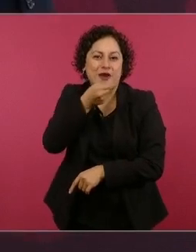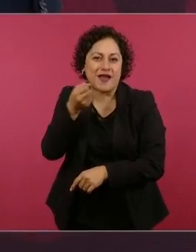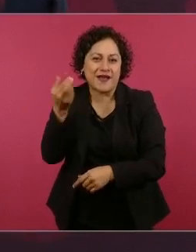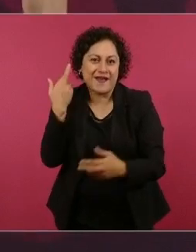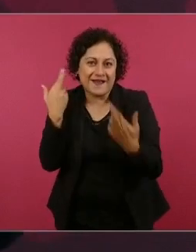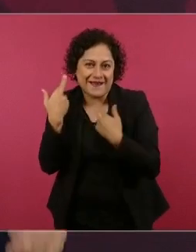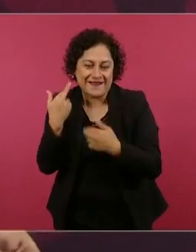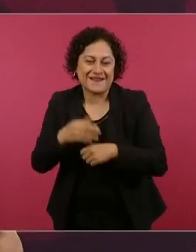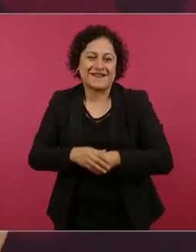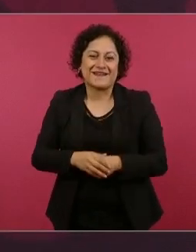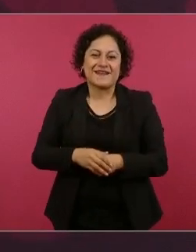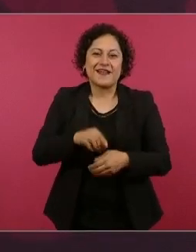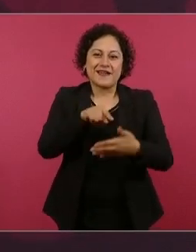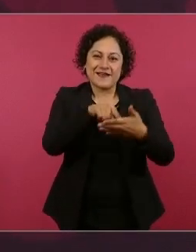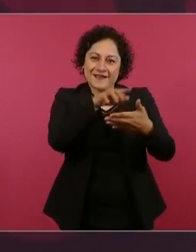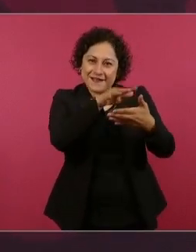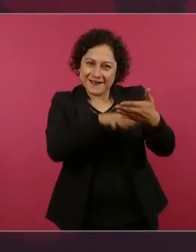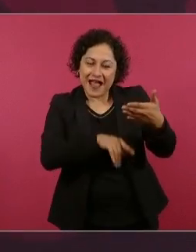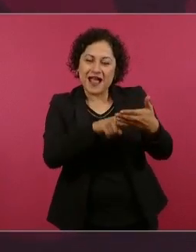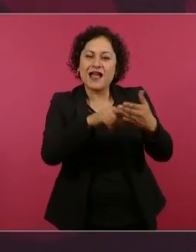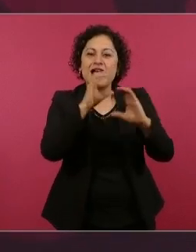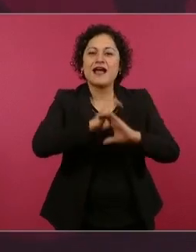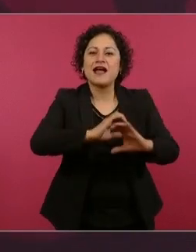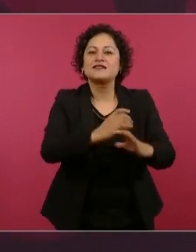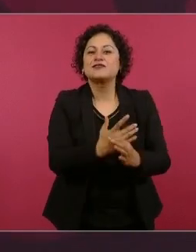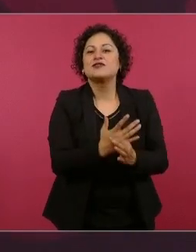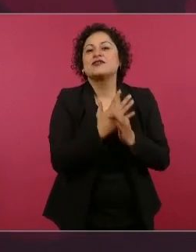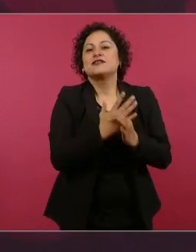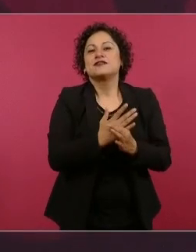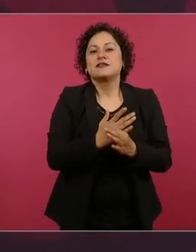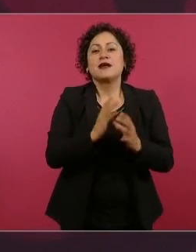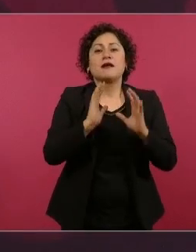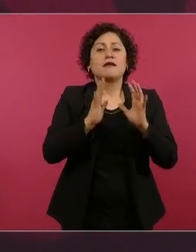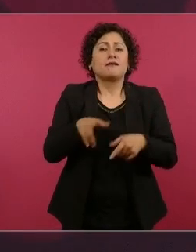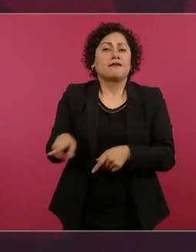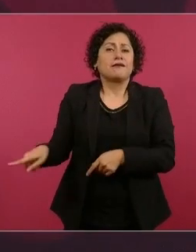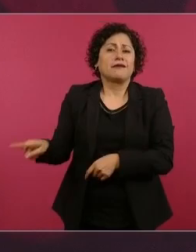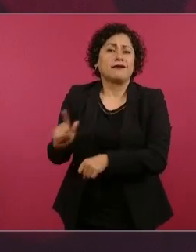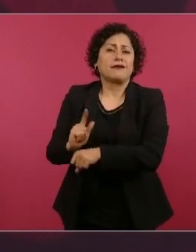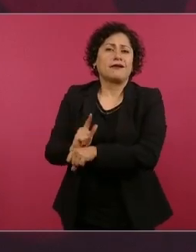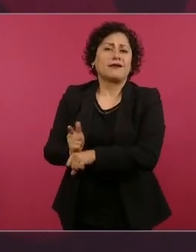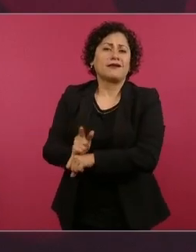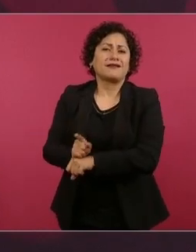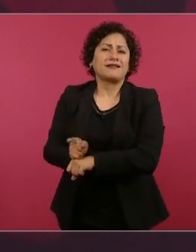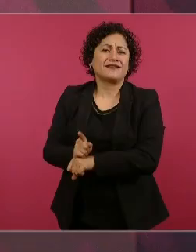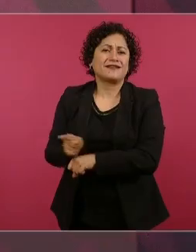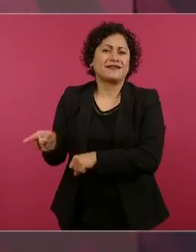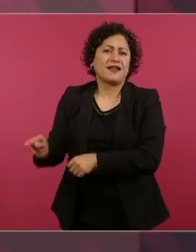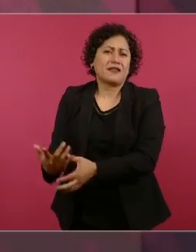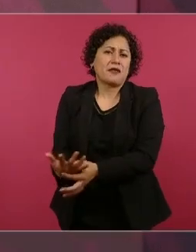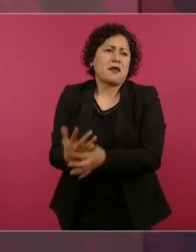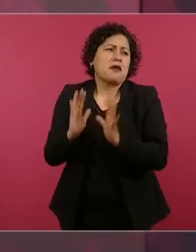dijo el licenciado, en telereportaje.